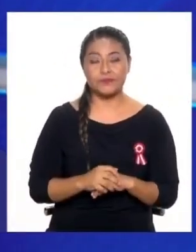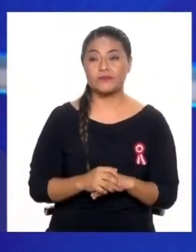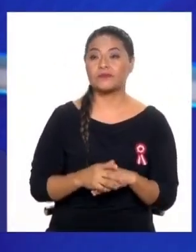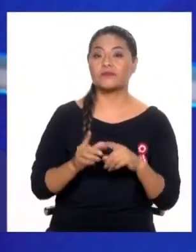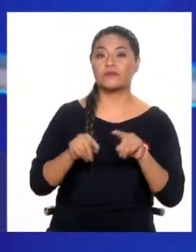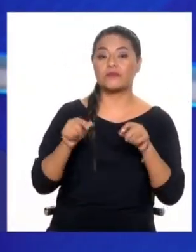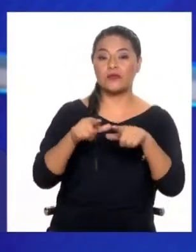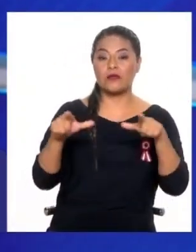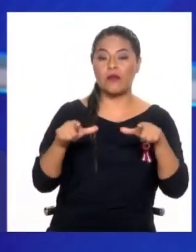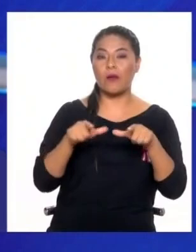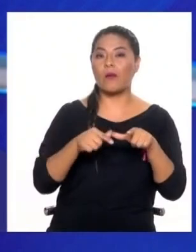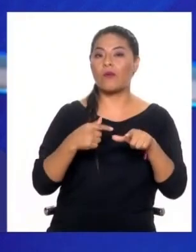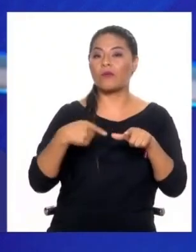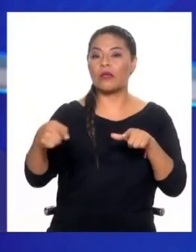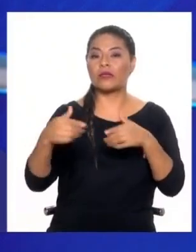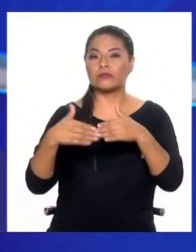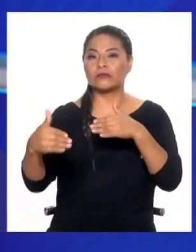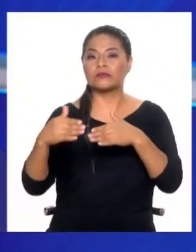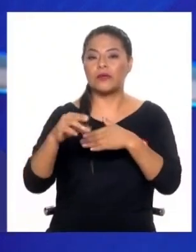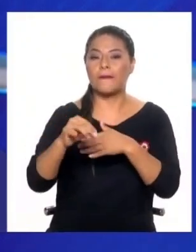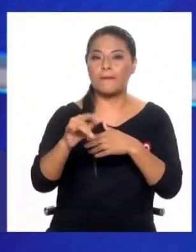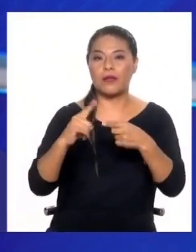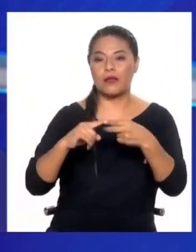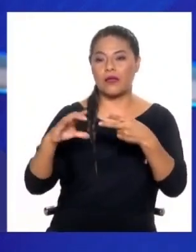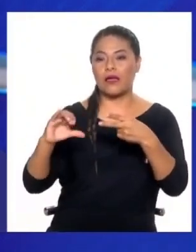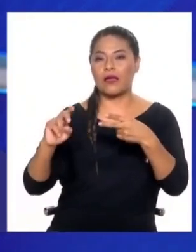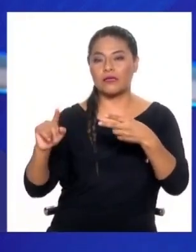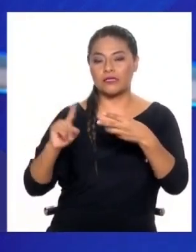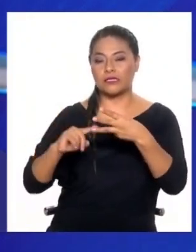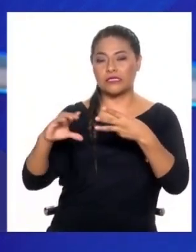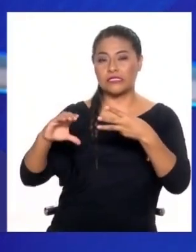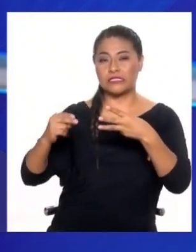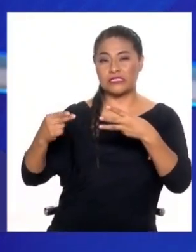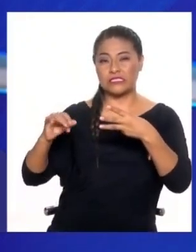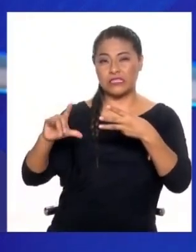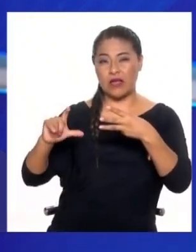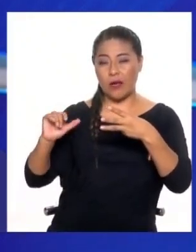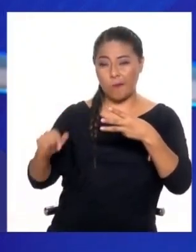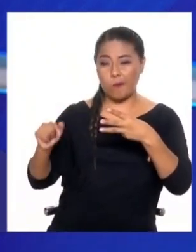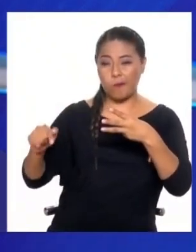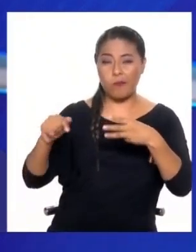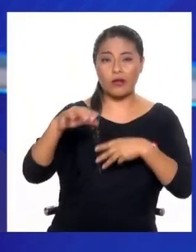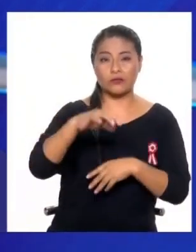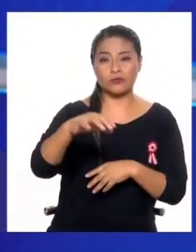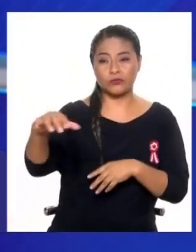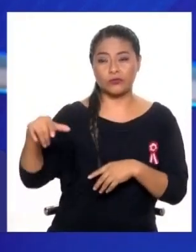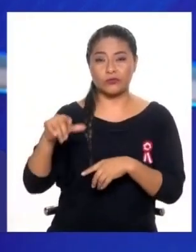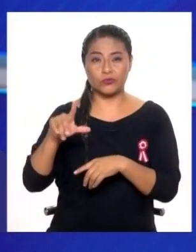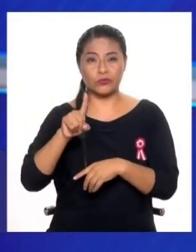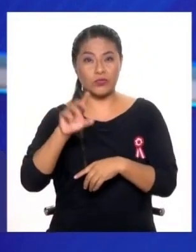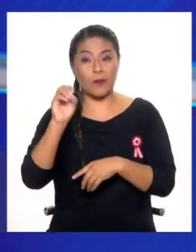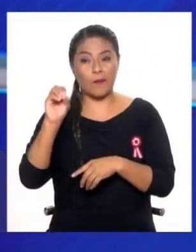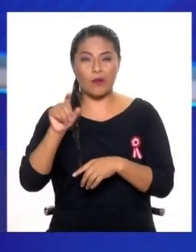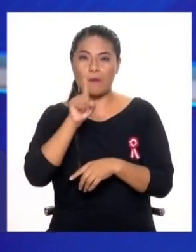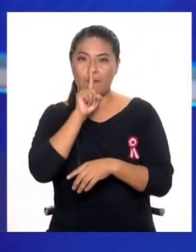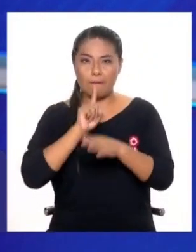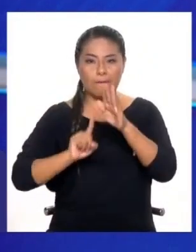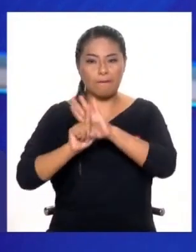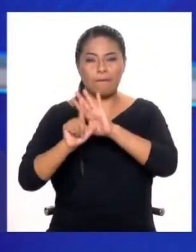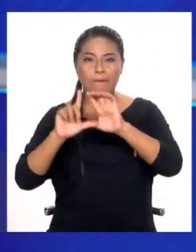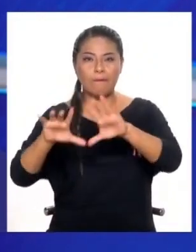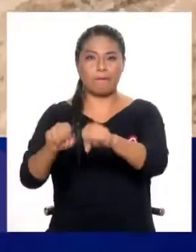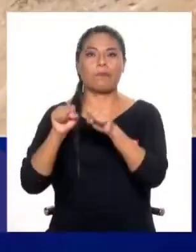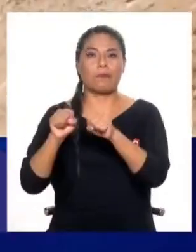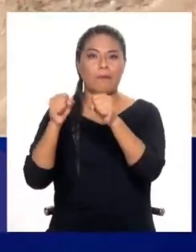por ejemplo, fuera de Lima, no muy lejos, Mala, Cañete, Chilca, podemos ver que casi el 100% del suelo es de origen informal. Ha sido